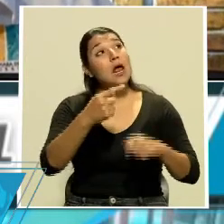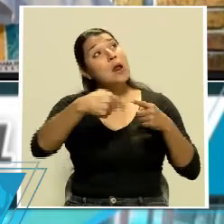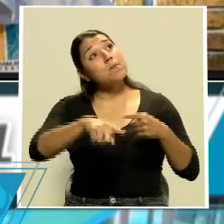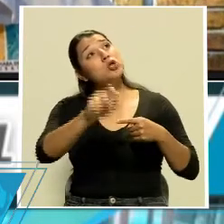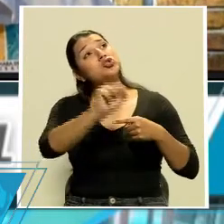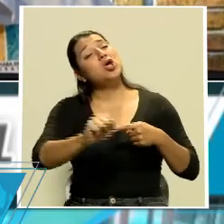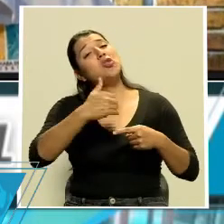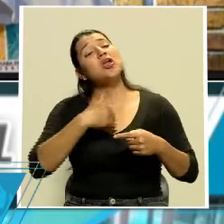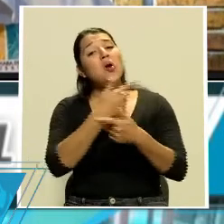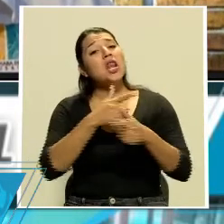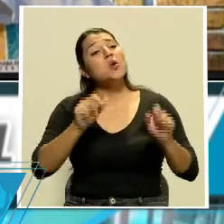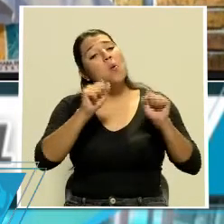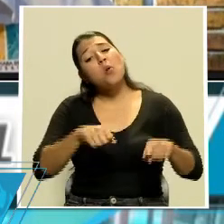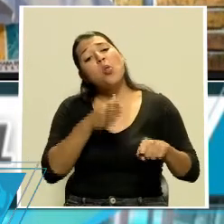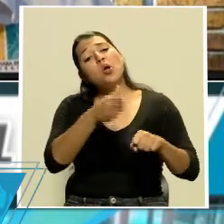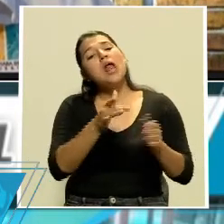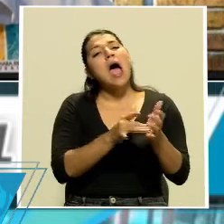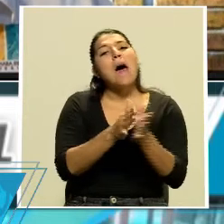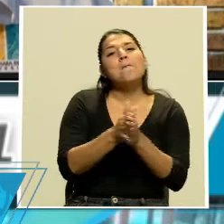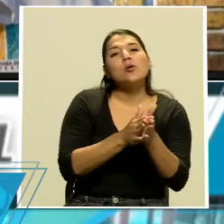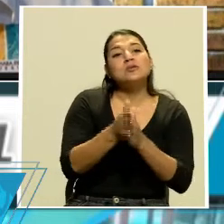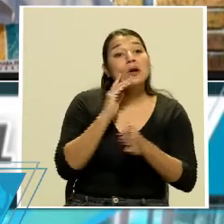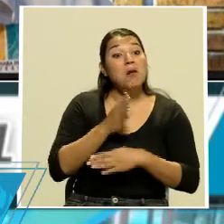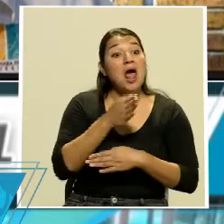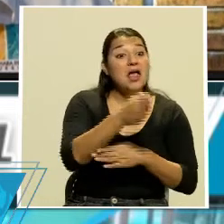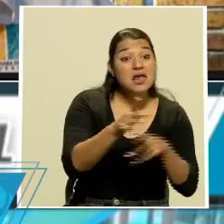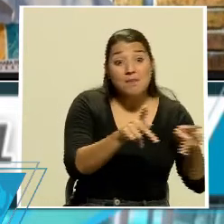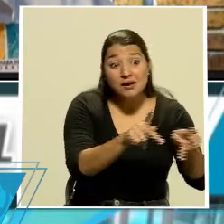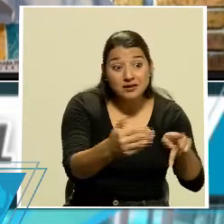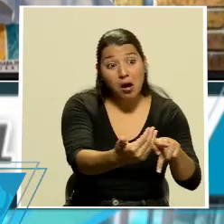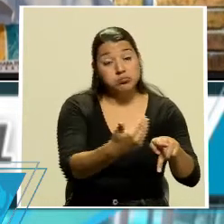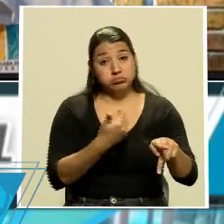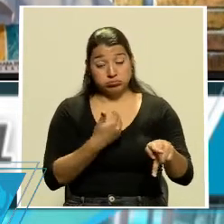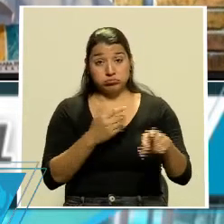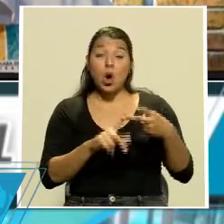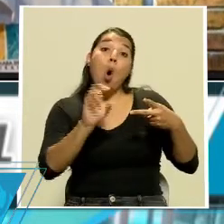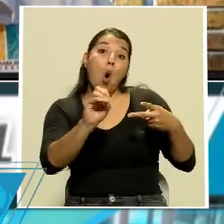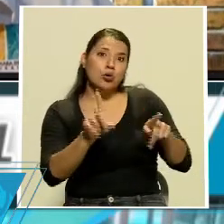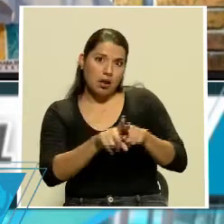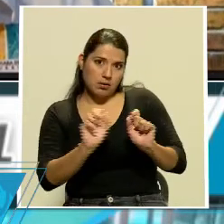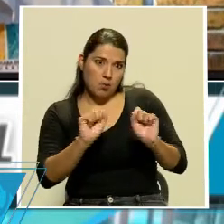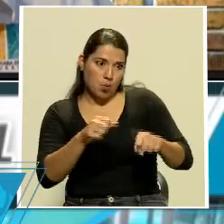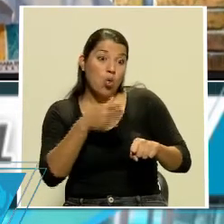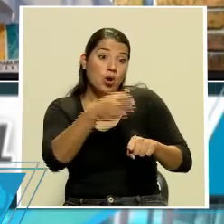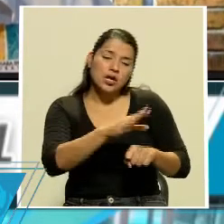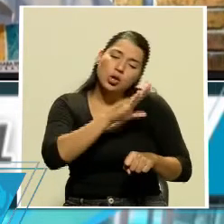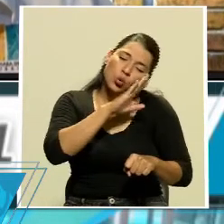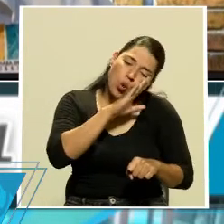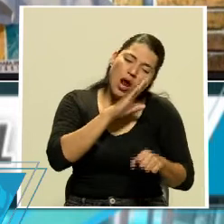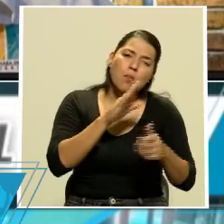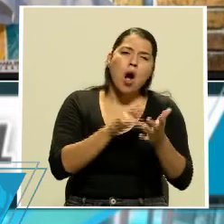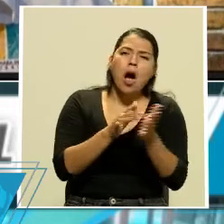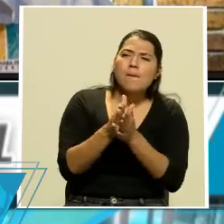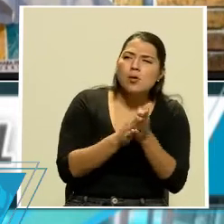libre, puedo aprovechar para ir y venir ese mismo día, o puede también decir, quiero quedarme, quiero aprovechar, ver las